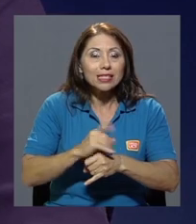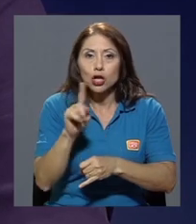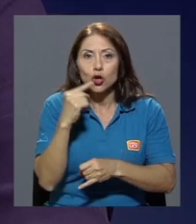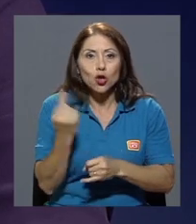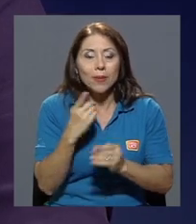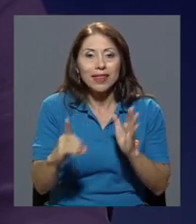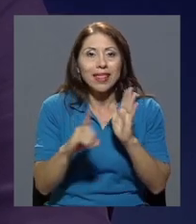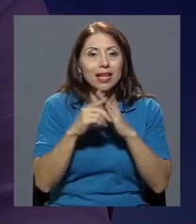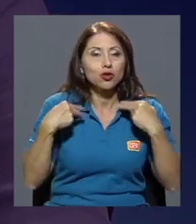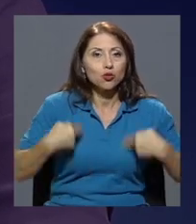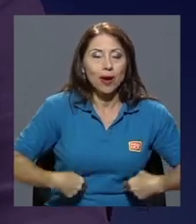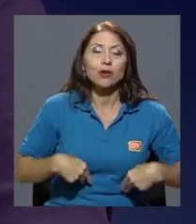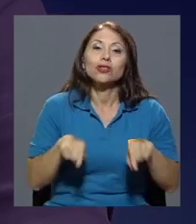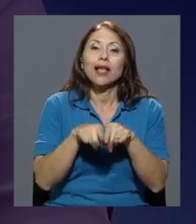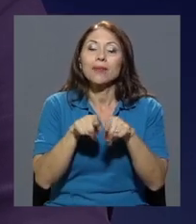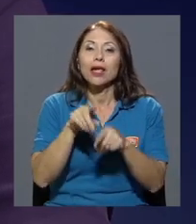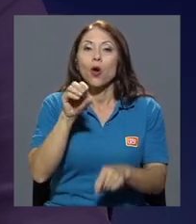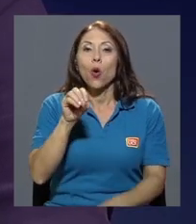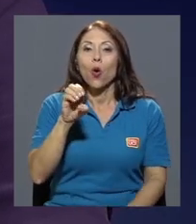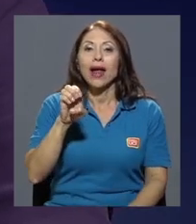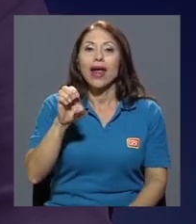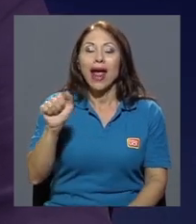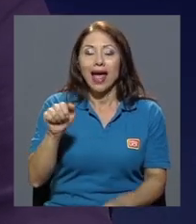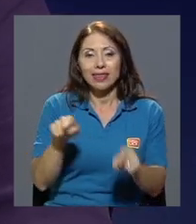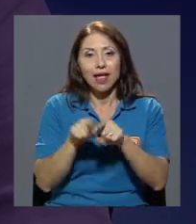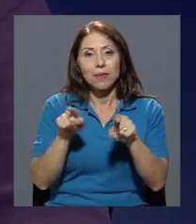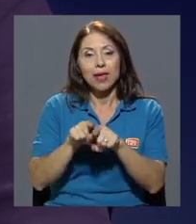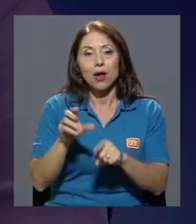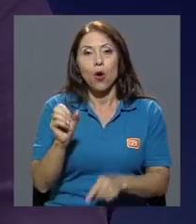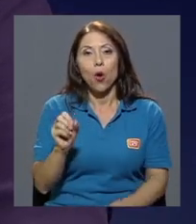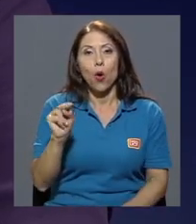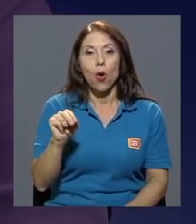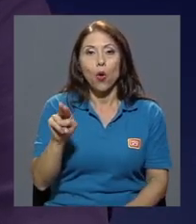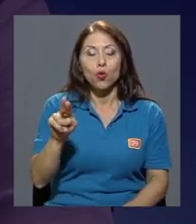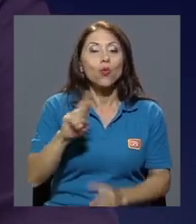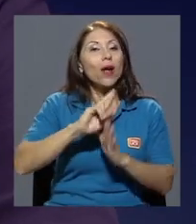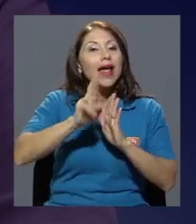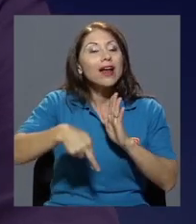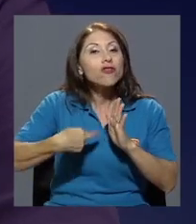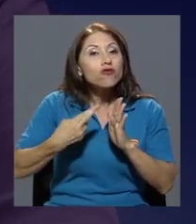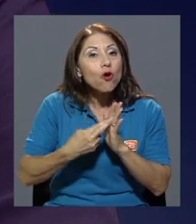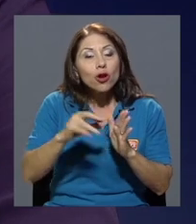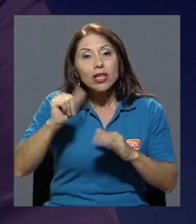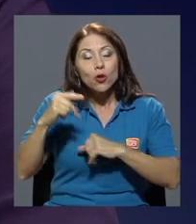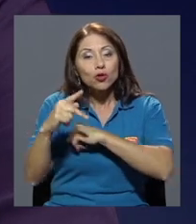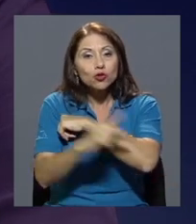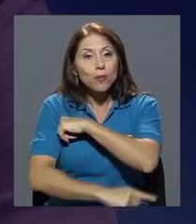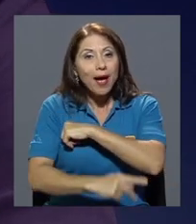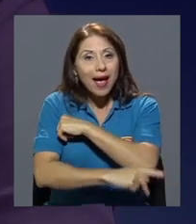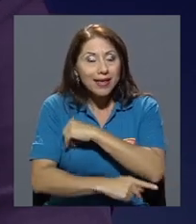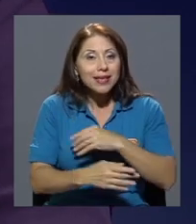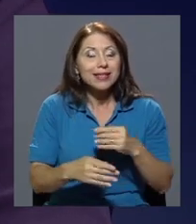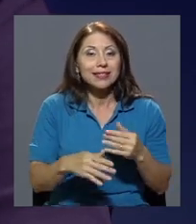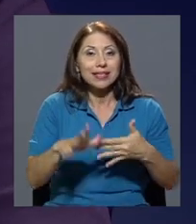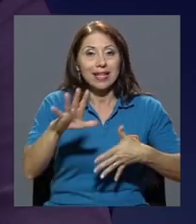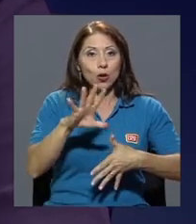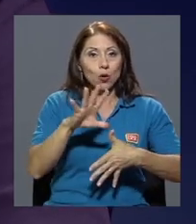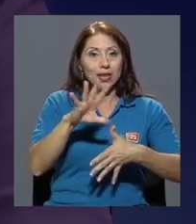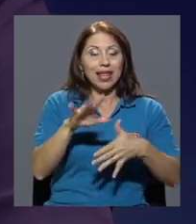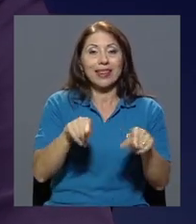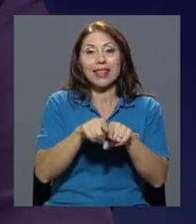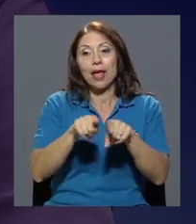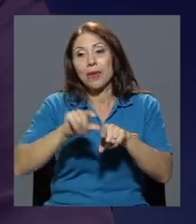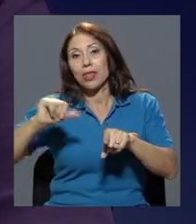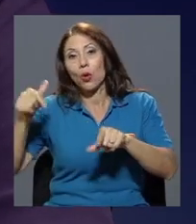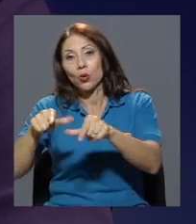de los de derechos humanos como la OEA como las propias Naciones Unidas el rol que puedan jugar otros países del continente y de